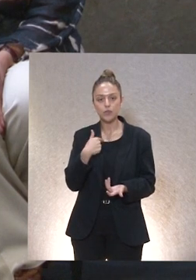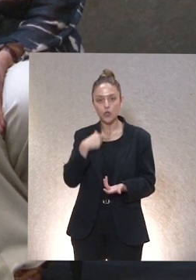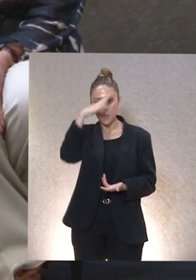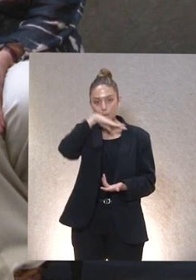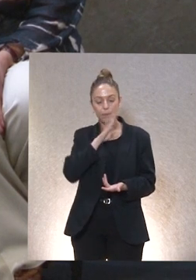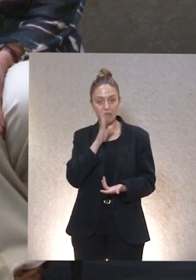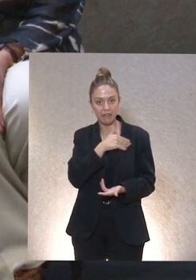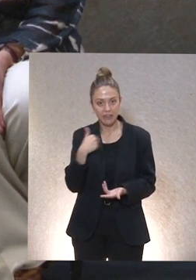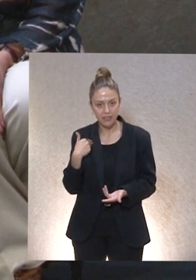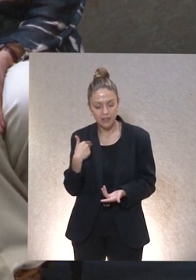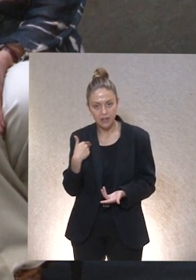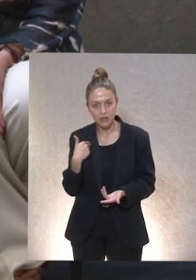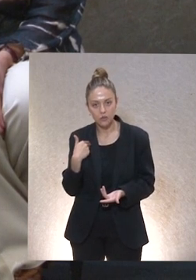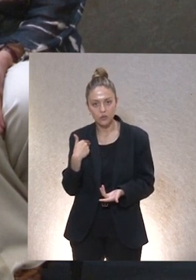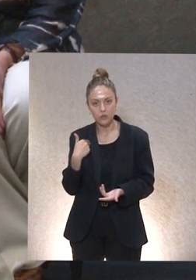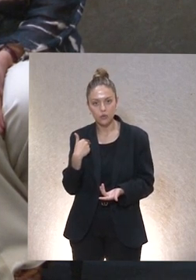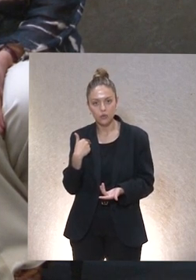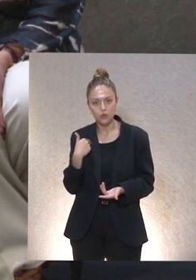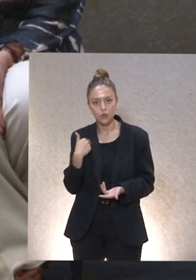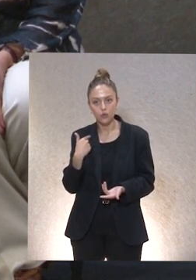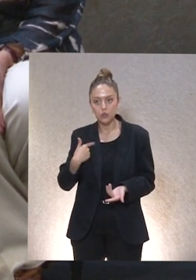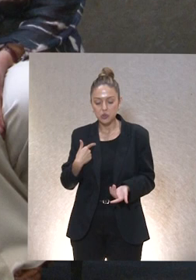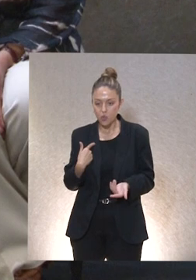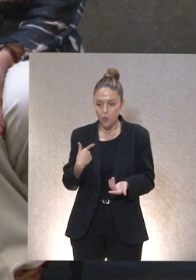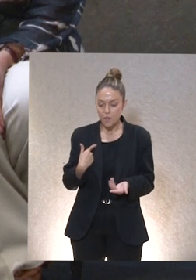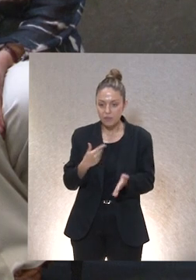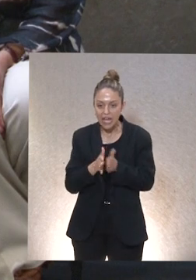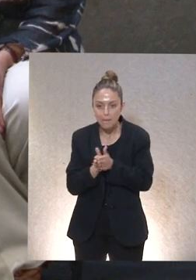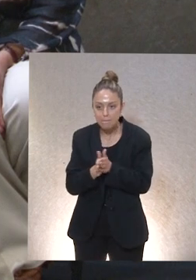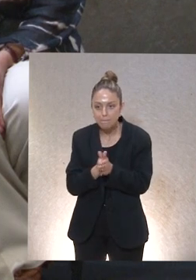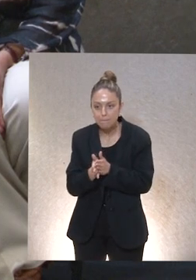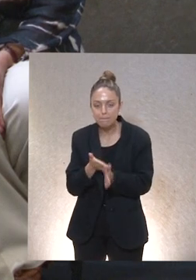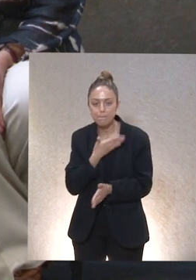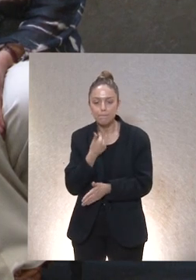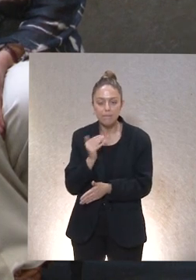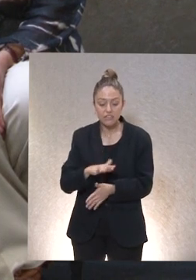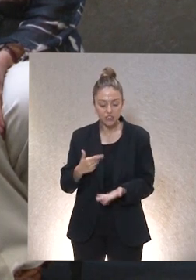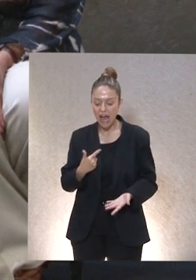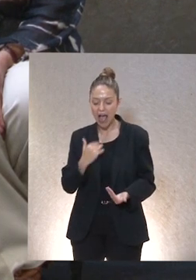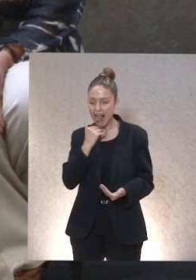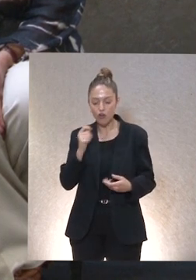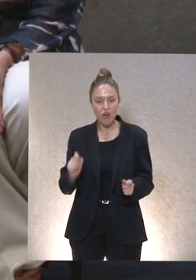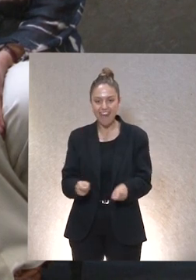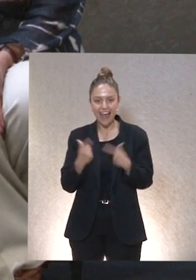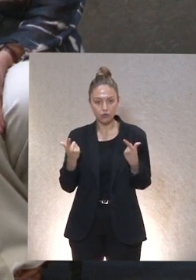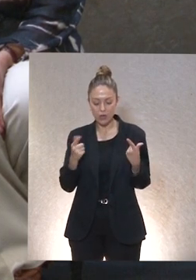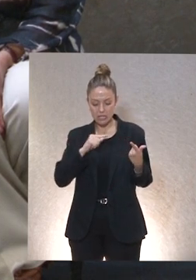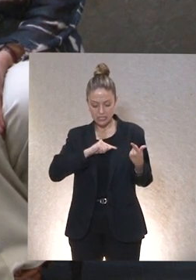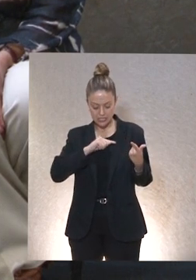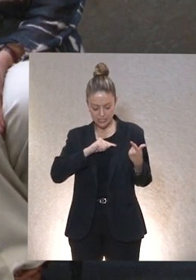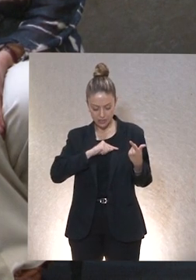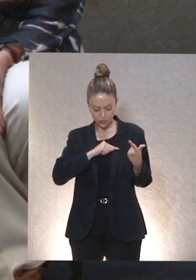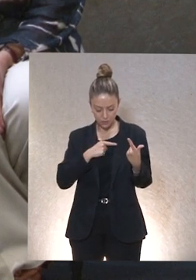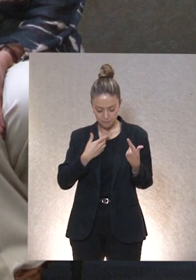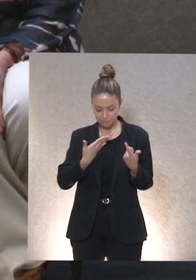padre, madre, no es un mero capricho, es algo que me sale, o sea, como que yo siento algo en mí que me